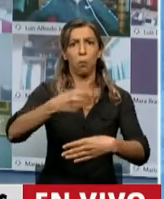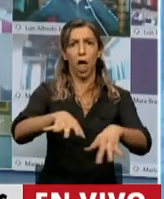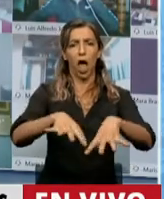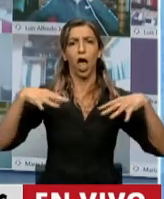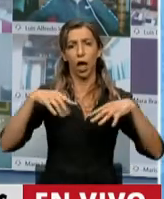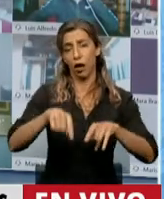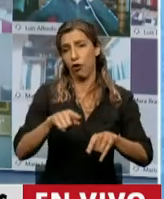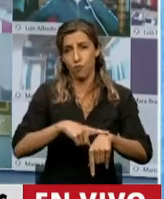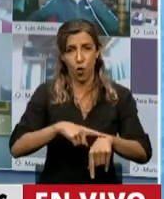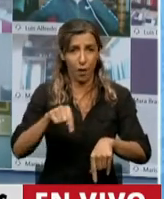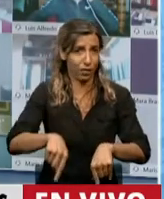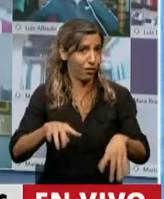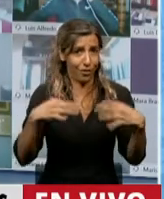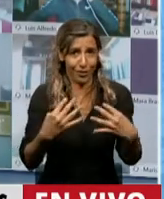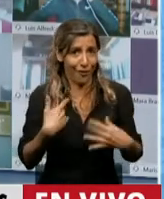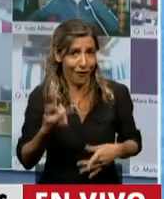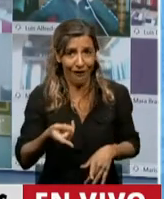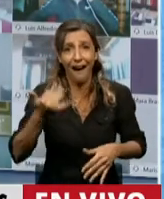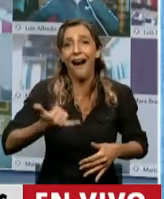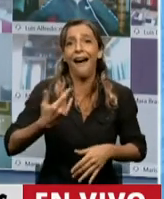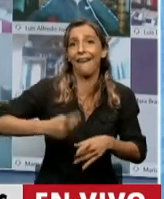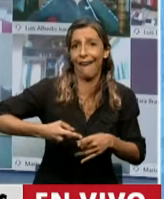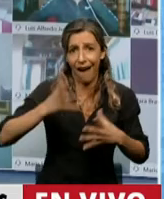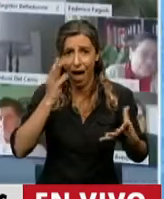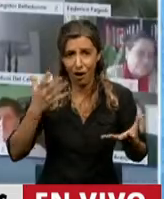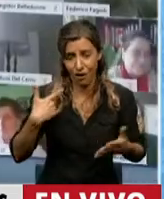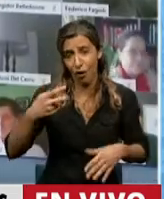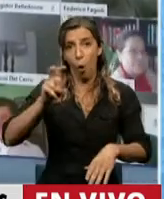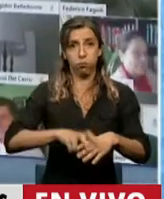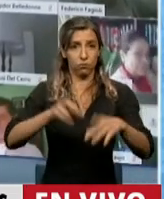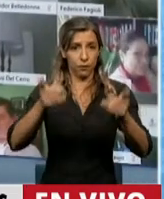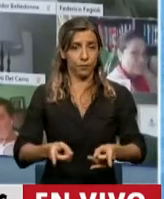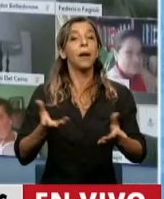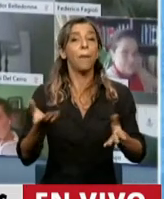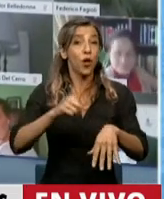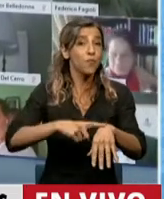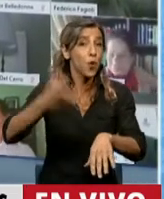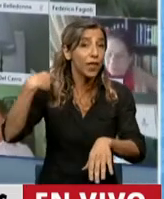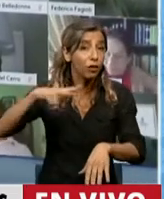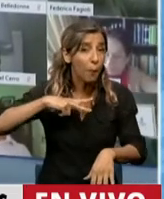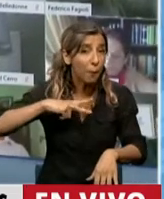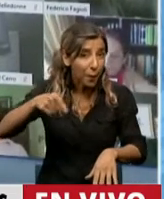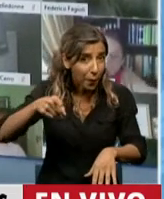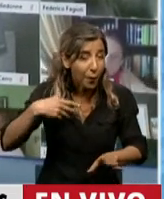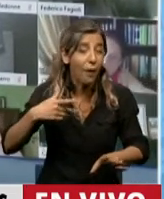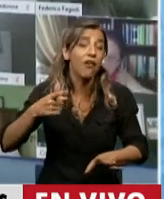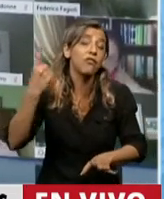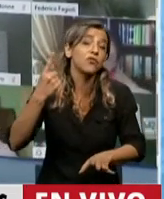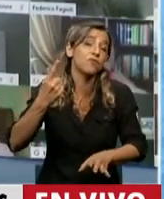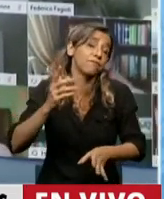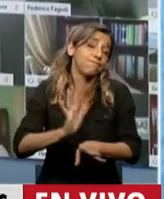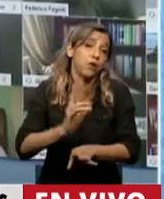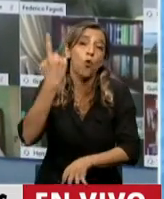esta Cámara. Entonces digo para que nadie se haga el distraído porque esa privatización que fue uno de la